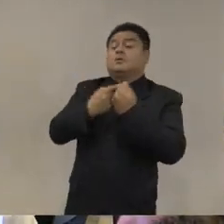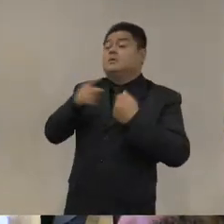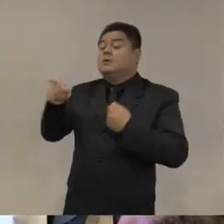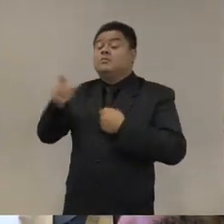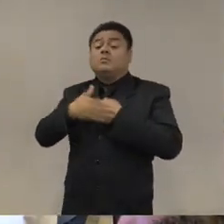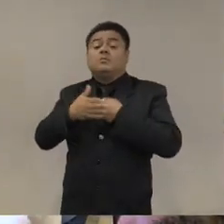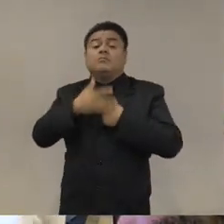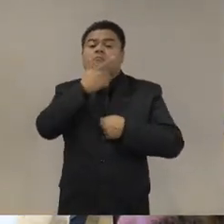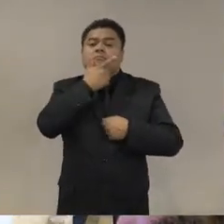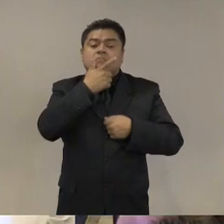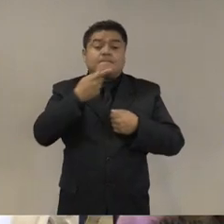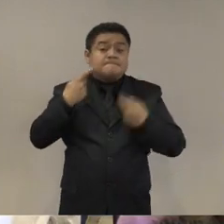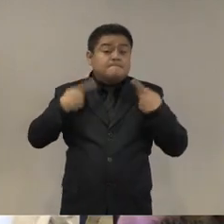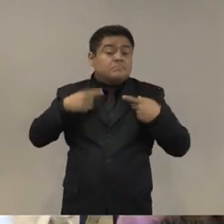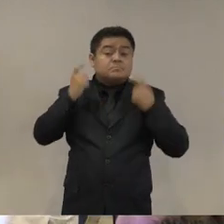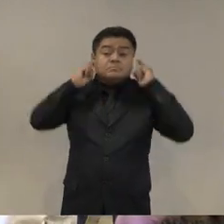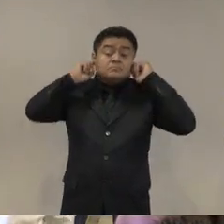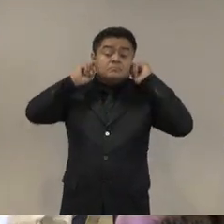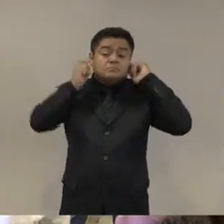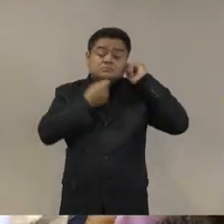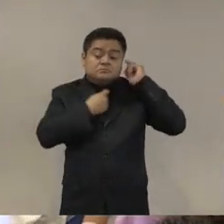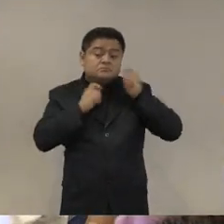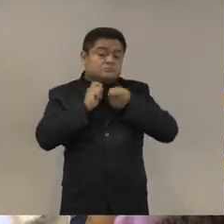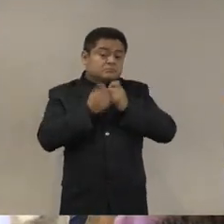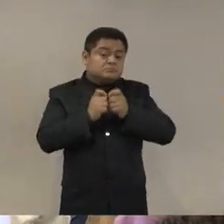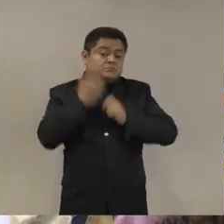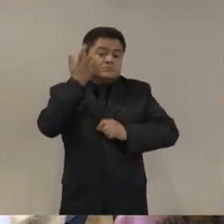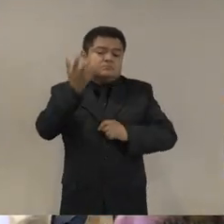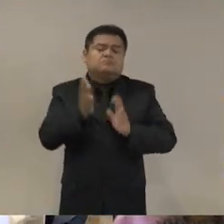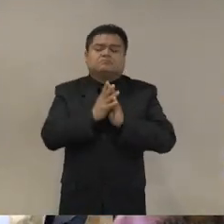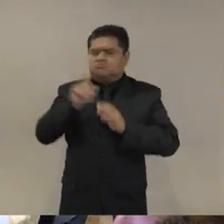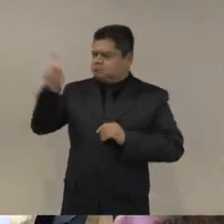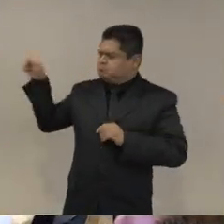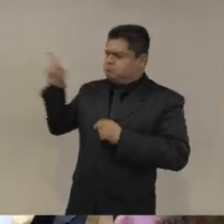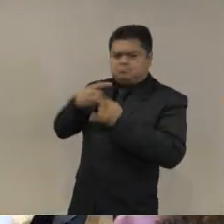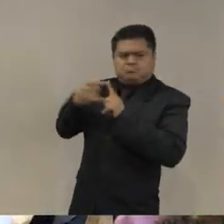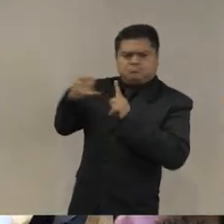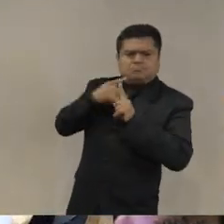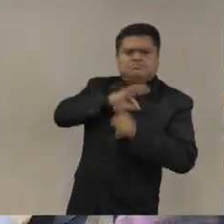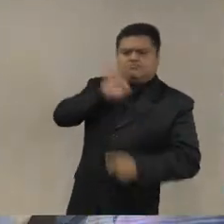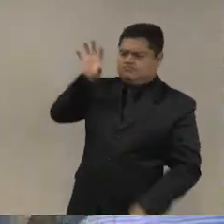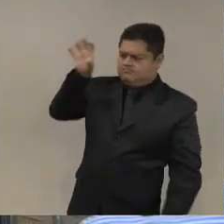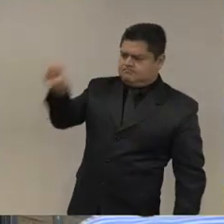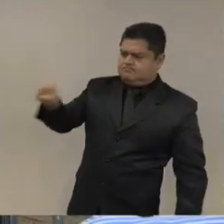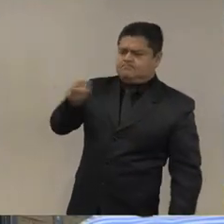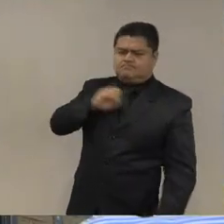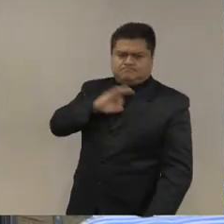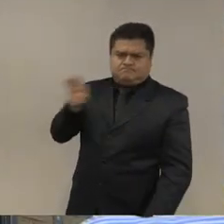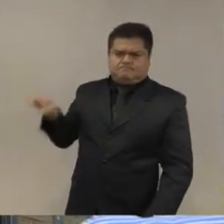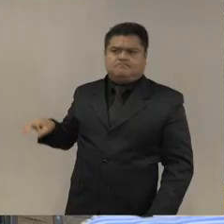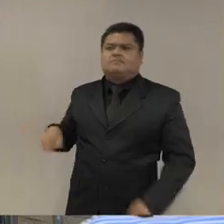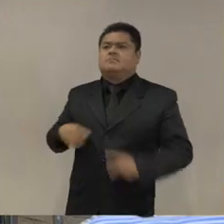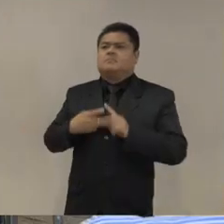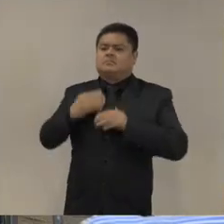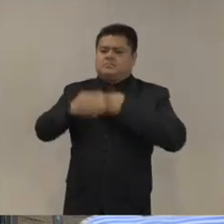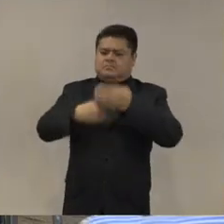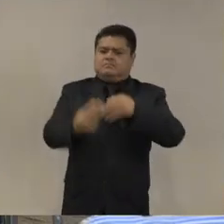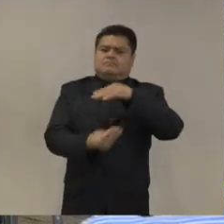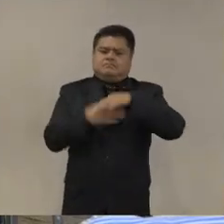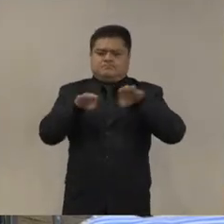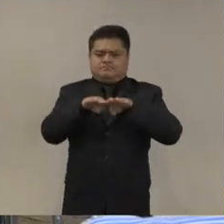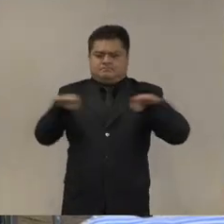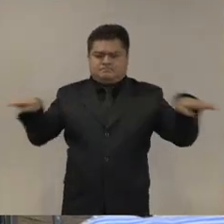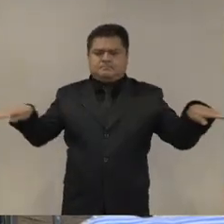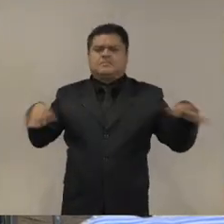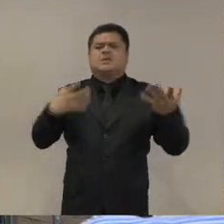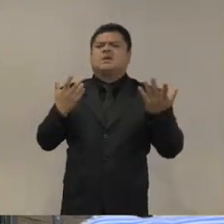adquirir en un momento iniciamos con la siguiente mesa que se titula Experiencia Internacional sobre Seguridad Ciudadana